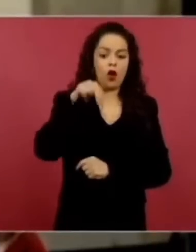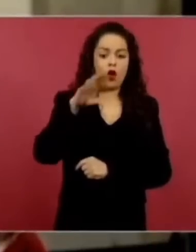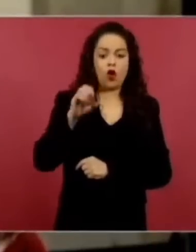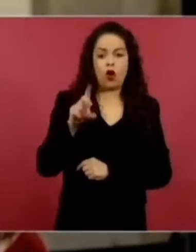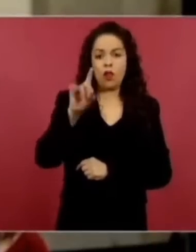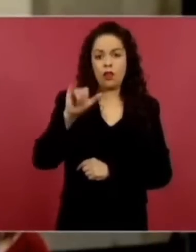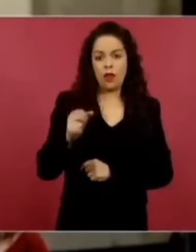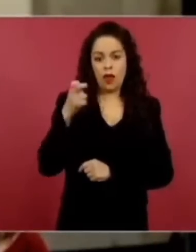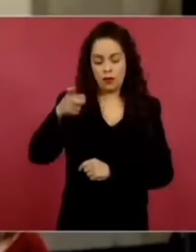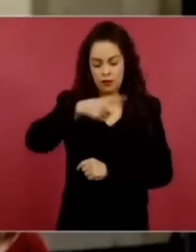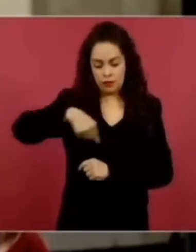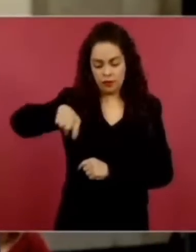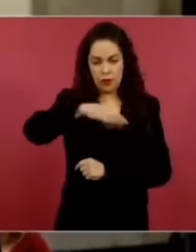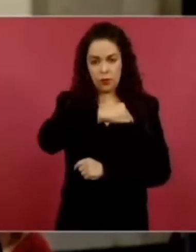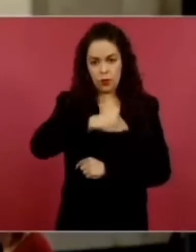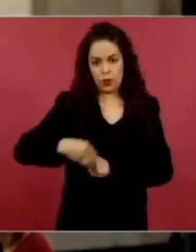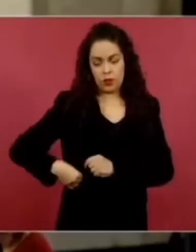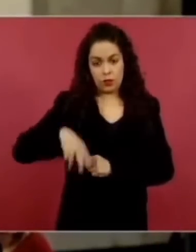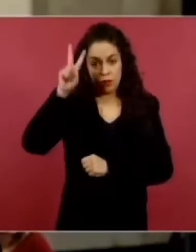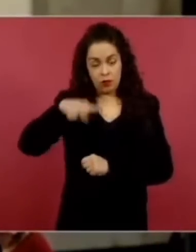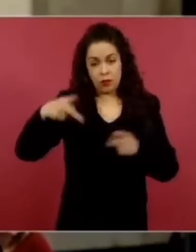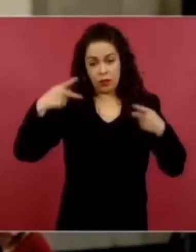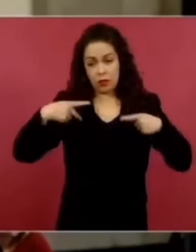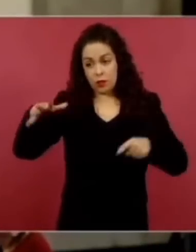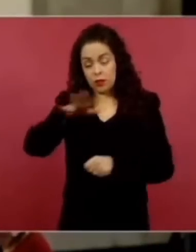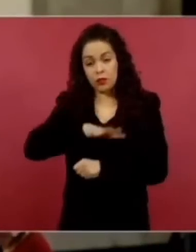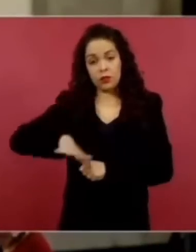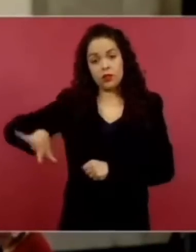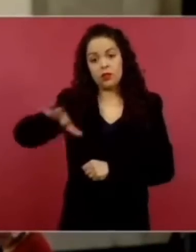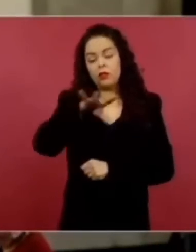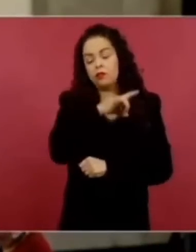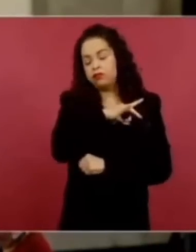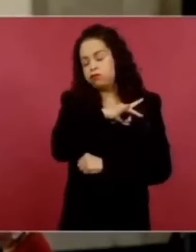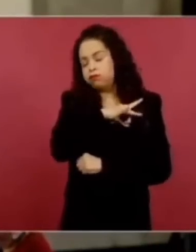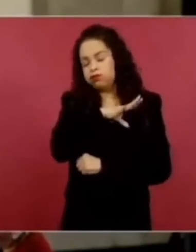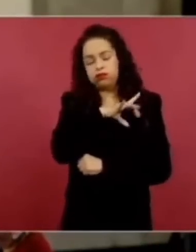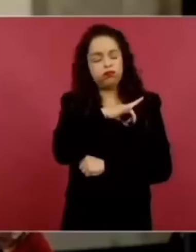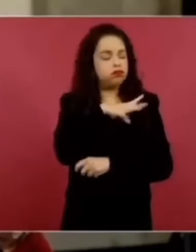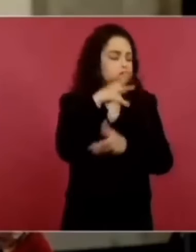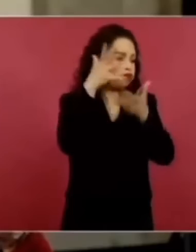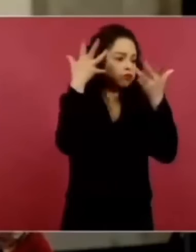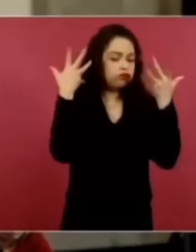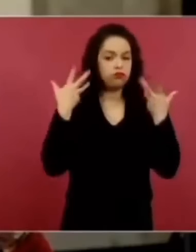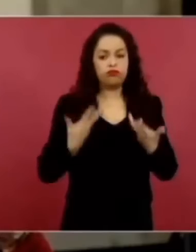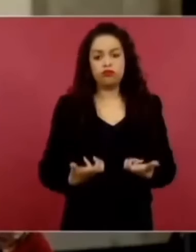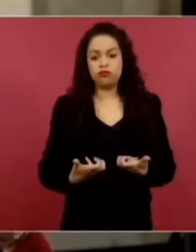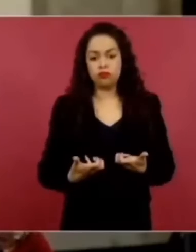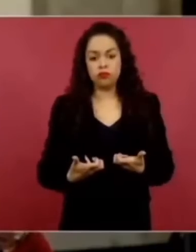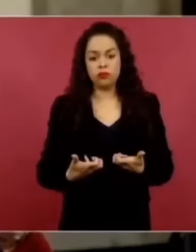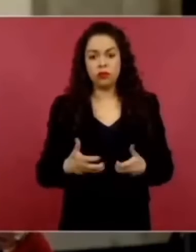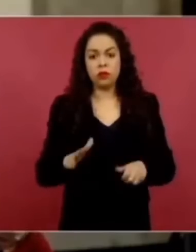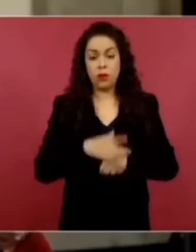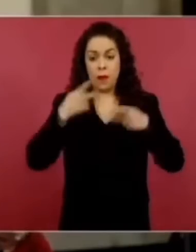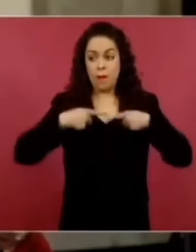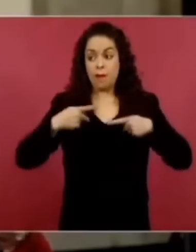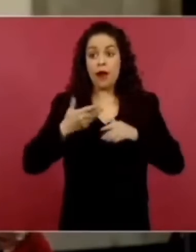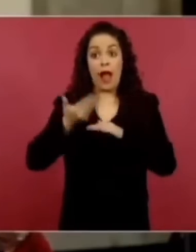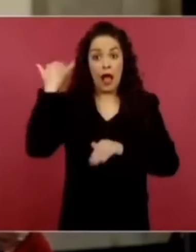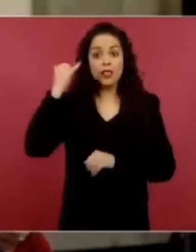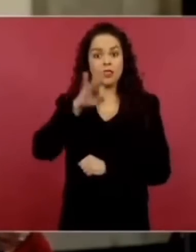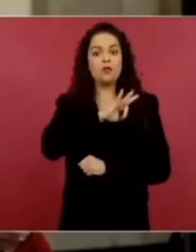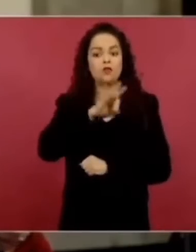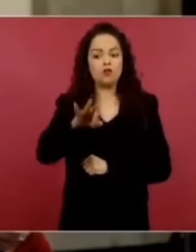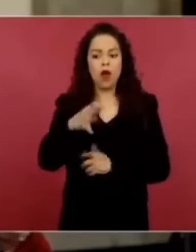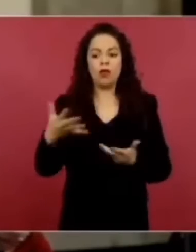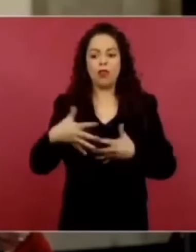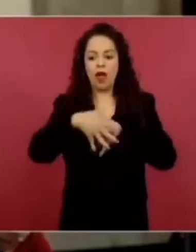Hay un terror generalizado. Las organizaciones que antes podían protestar, que salían